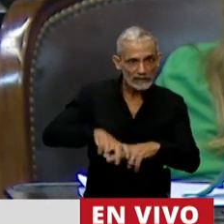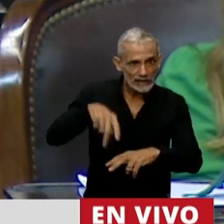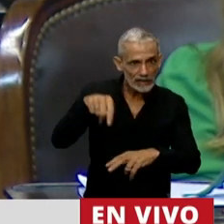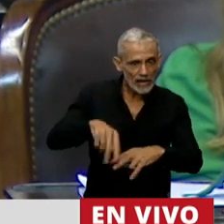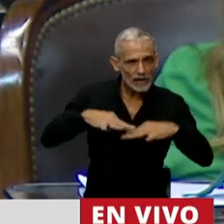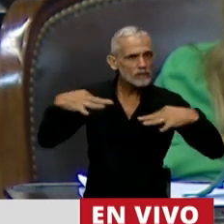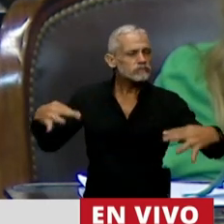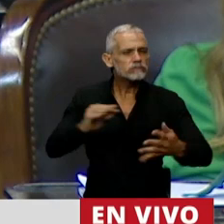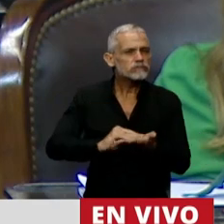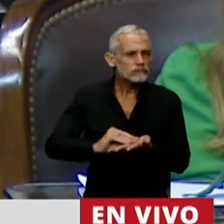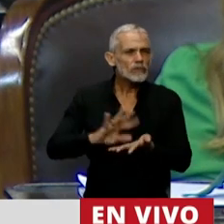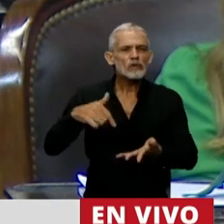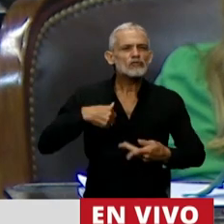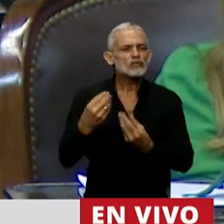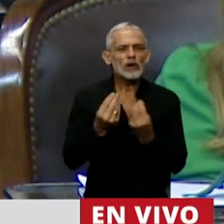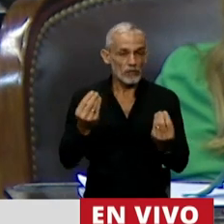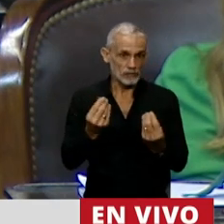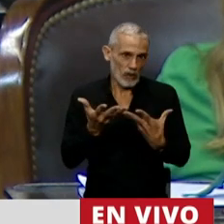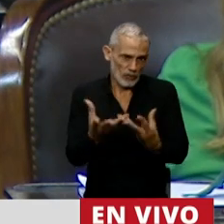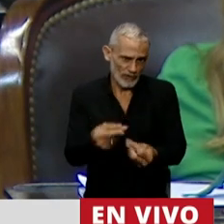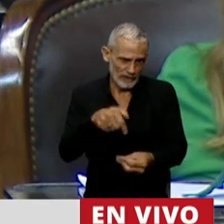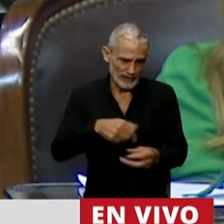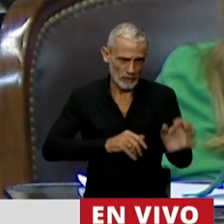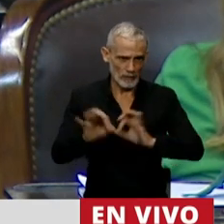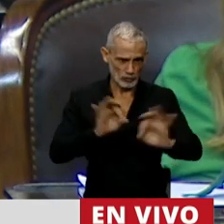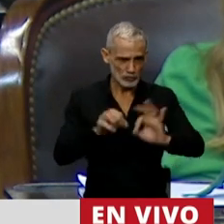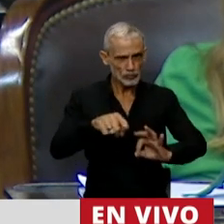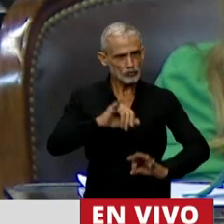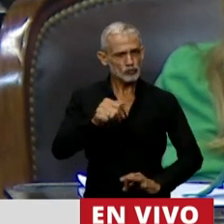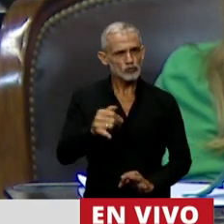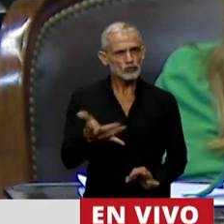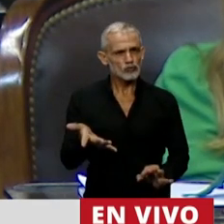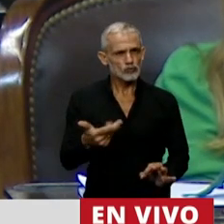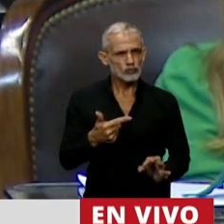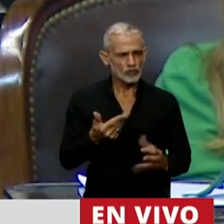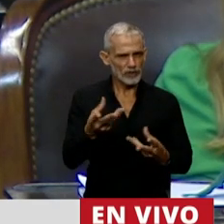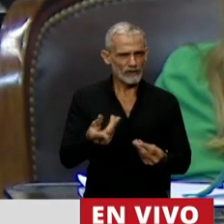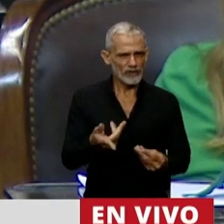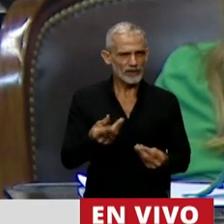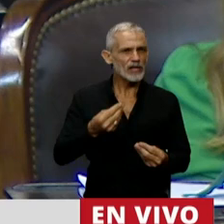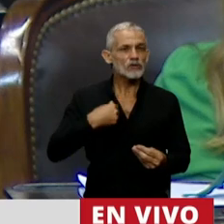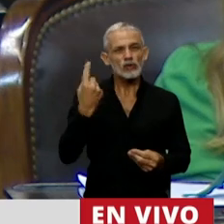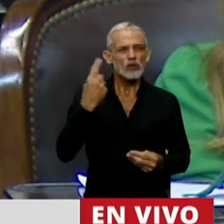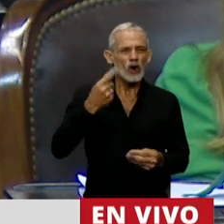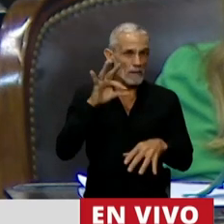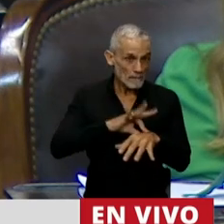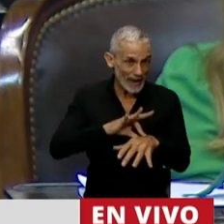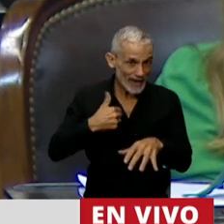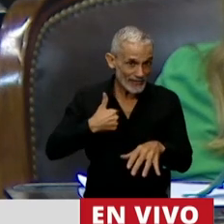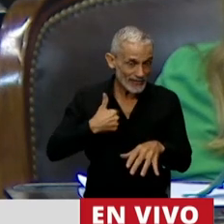banca y voy a defender este proyecto. Y lo voy a defender no sola como médica,